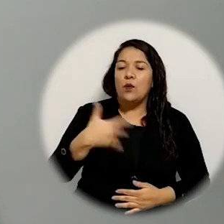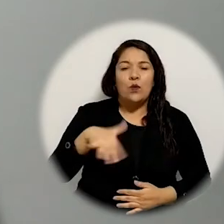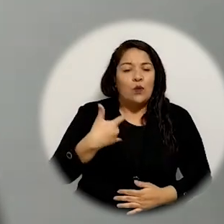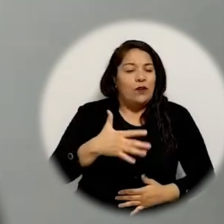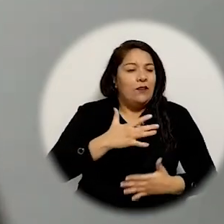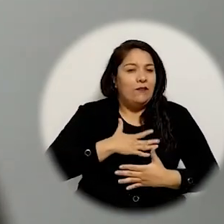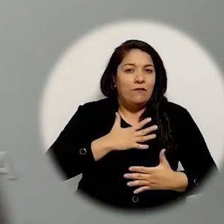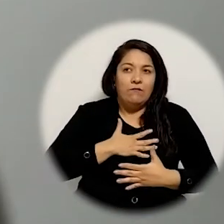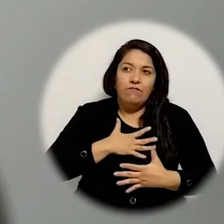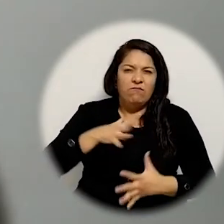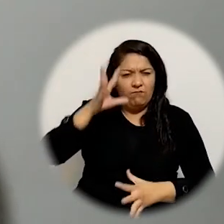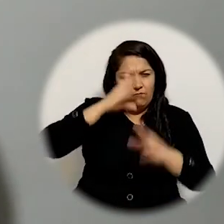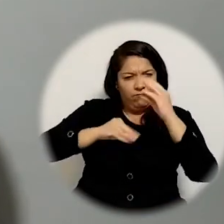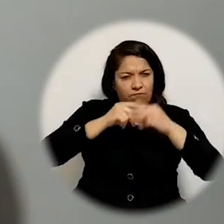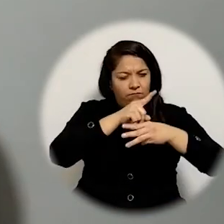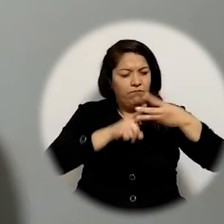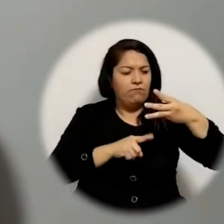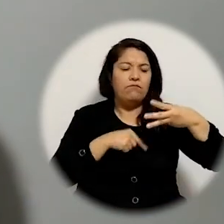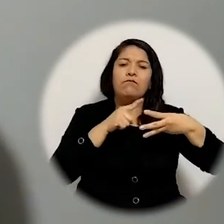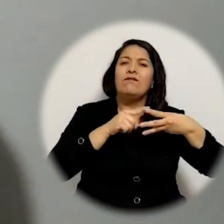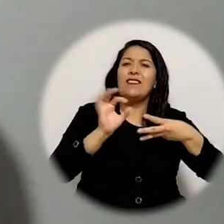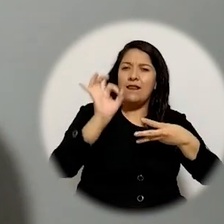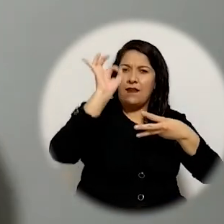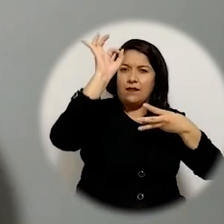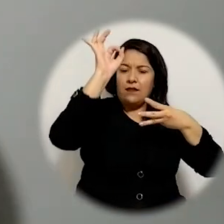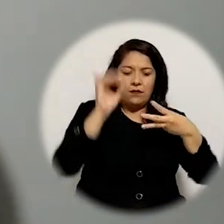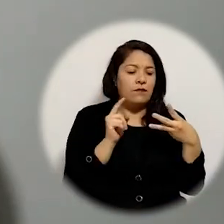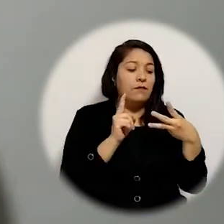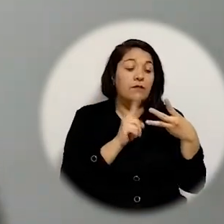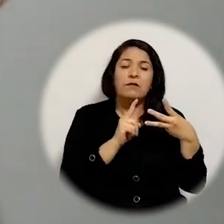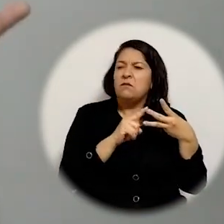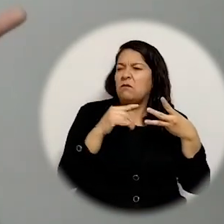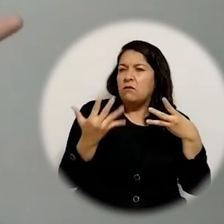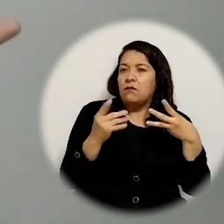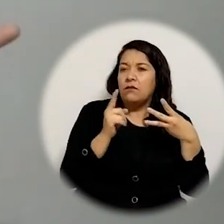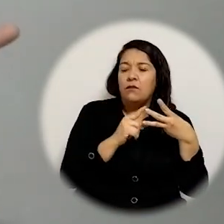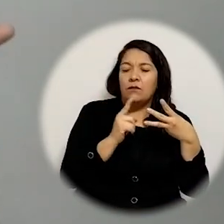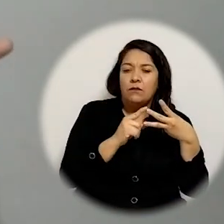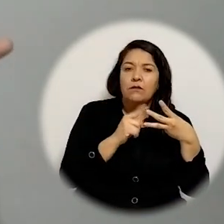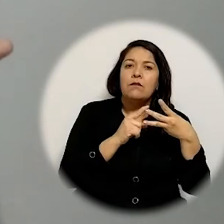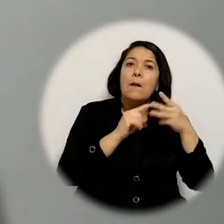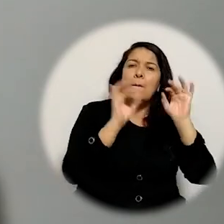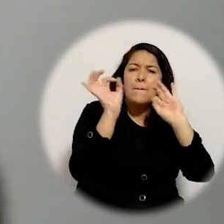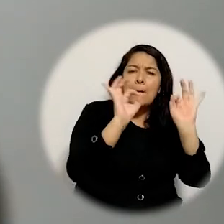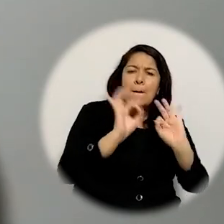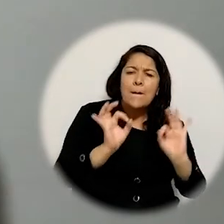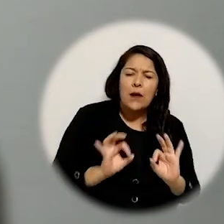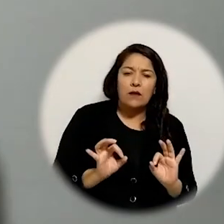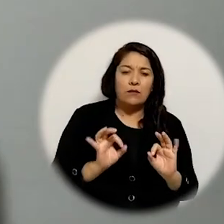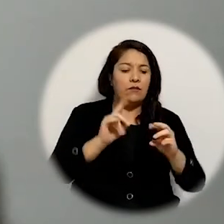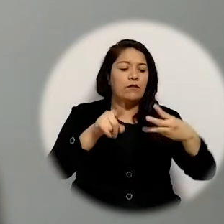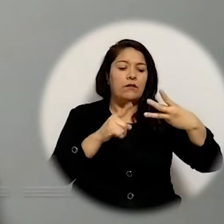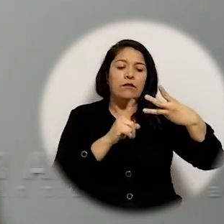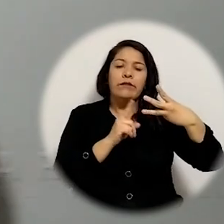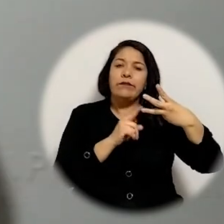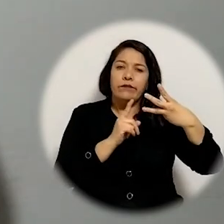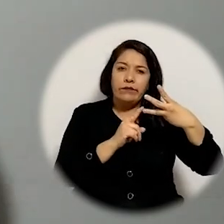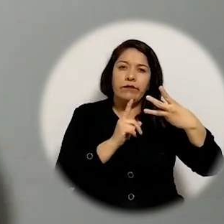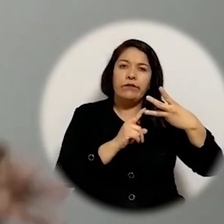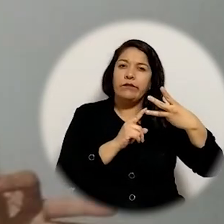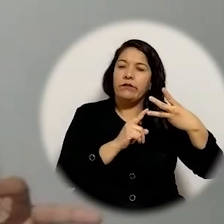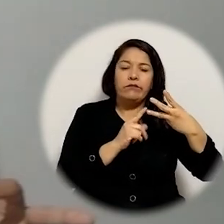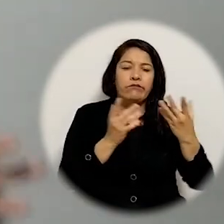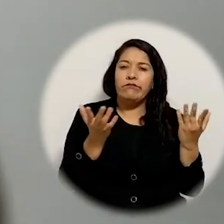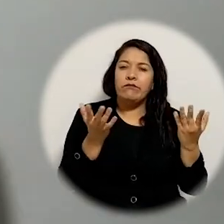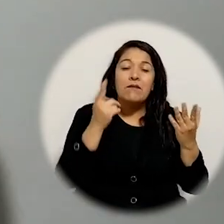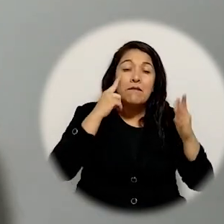son tres enseñanzas que yo me llevo de esta clase la primera es la excelencia la segunda de ellas es la preparación y